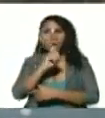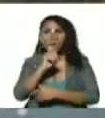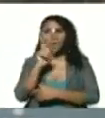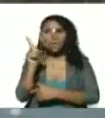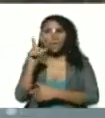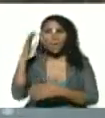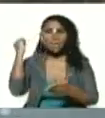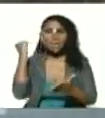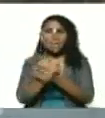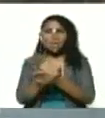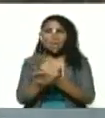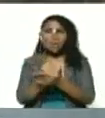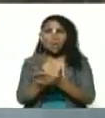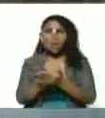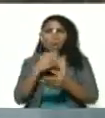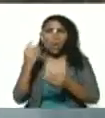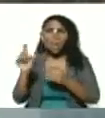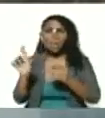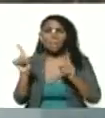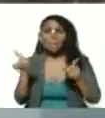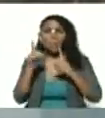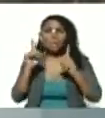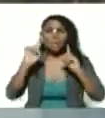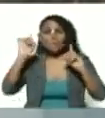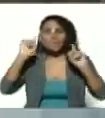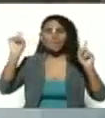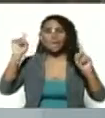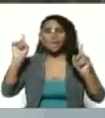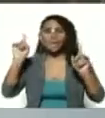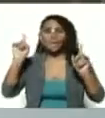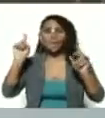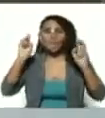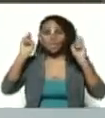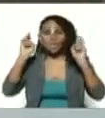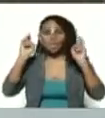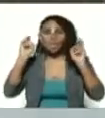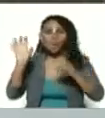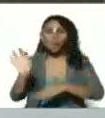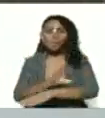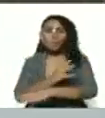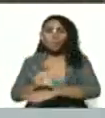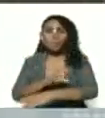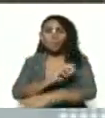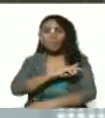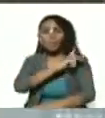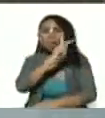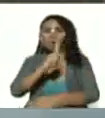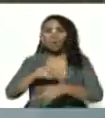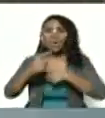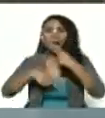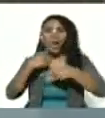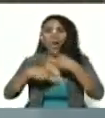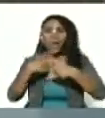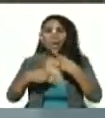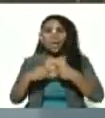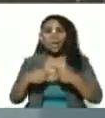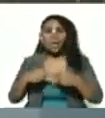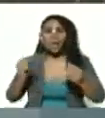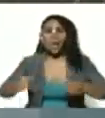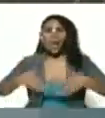asesinato con música con canto con poesía con color y con